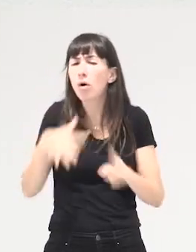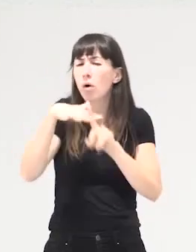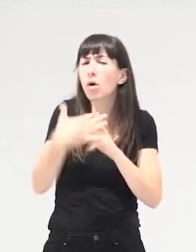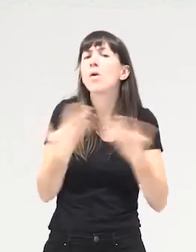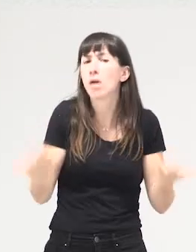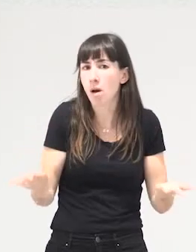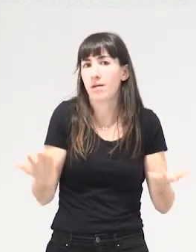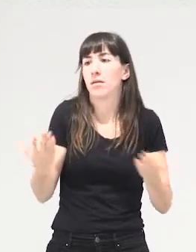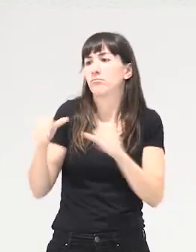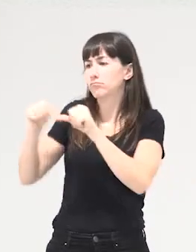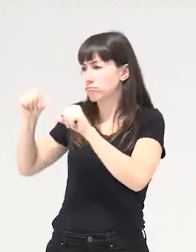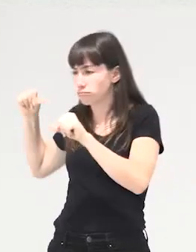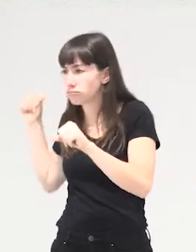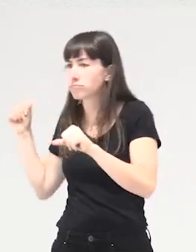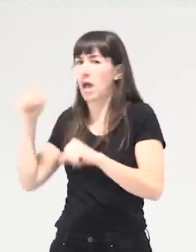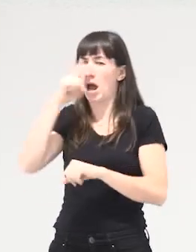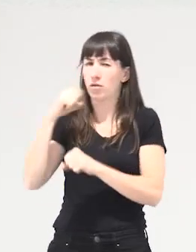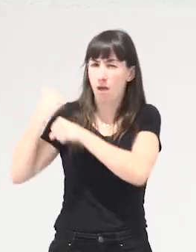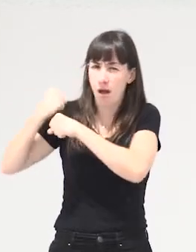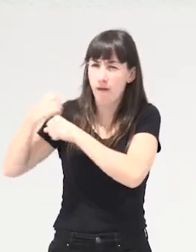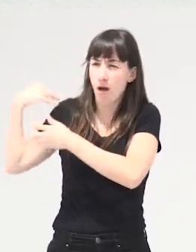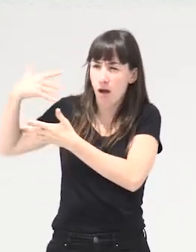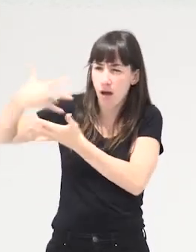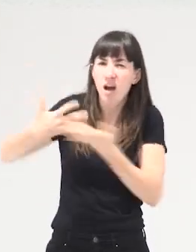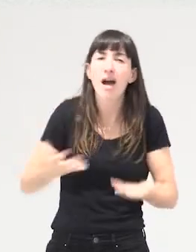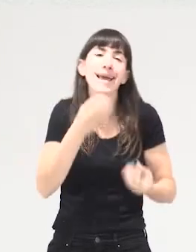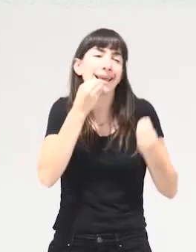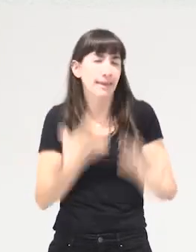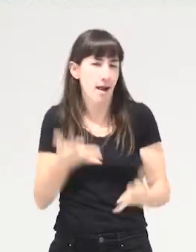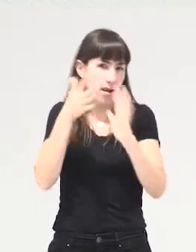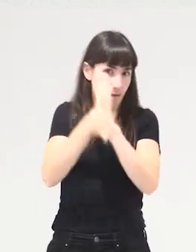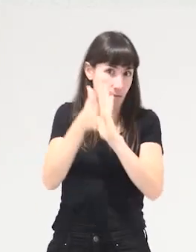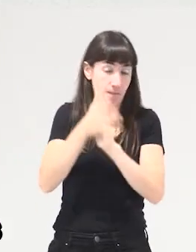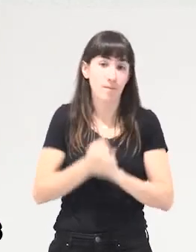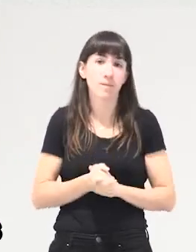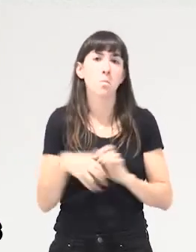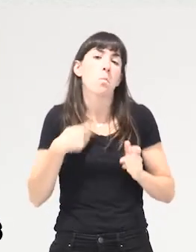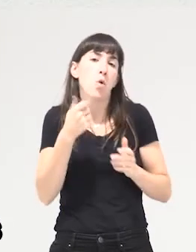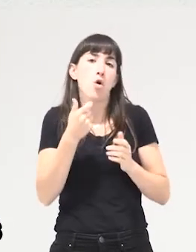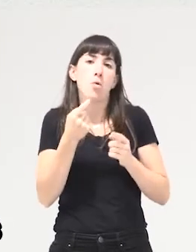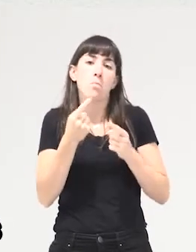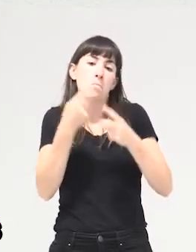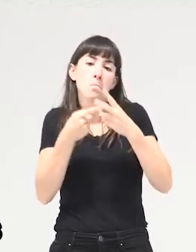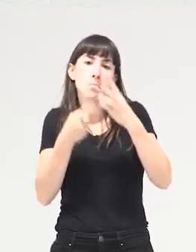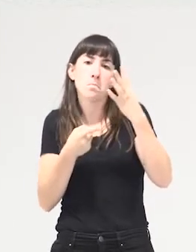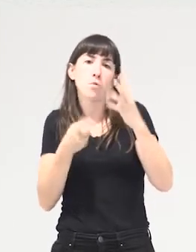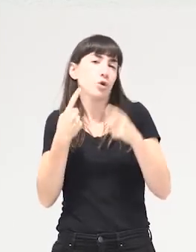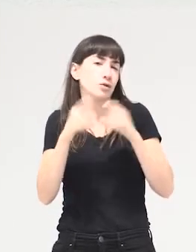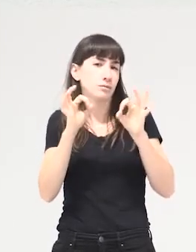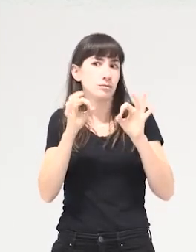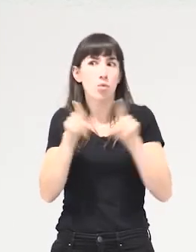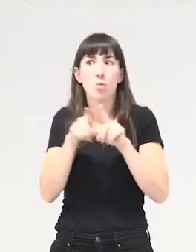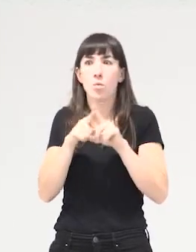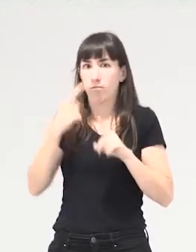trabajado, con lo que se ha consolidado en estos años, yo lo que querría es compartir algunos elementos que creo que sí que son definitorios de lo que se está